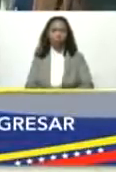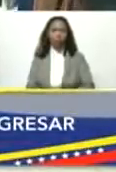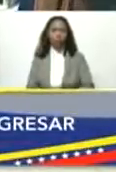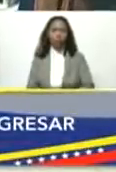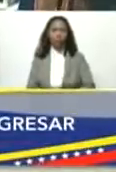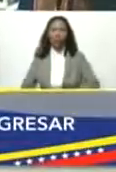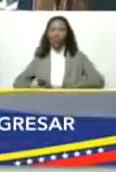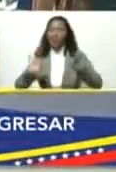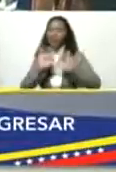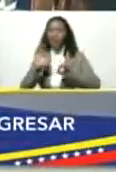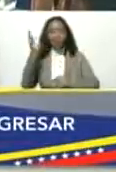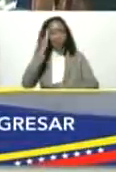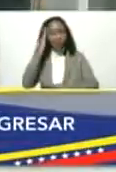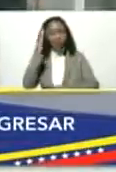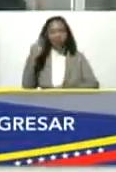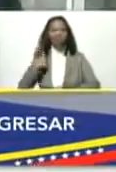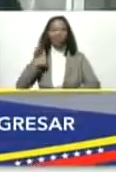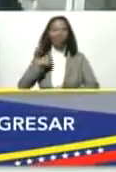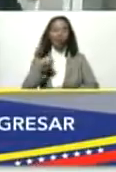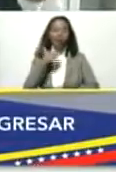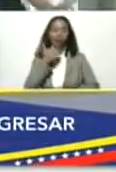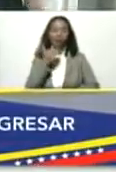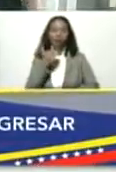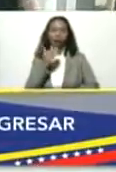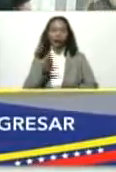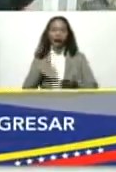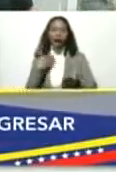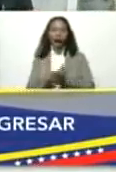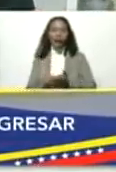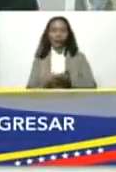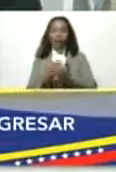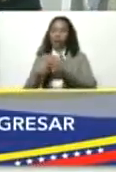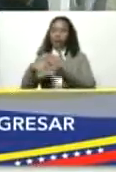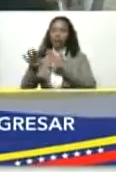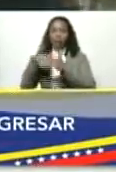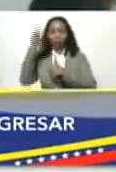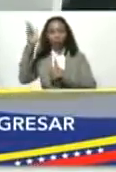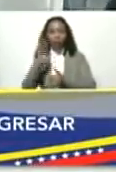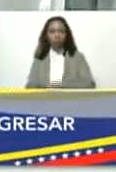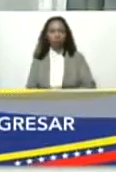nadie sabe lo que tiene hasta que se va para el exterior